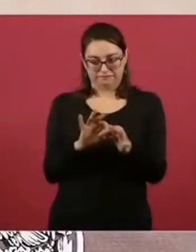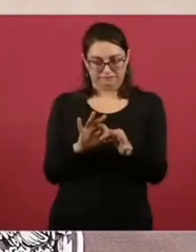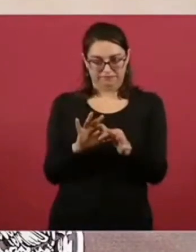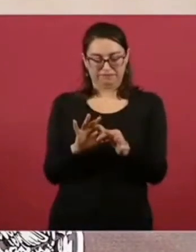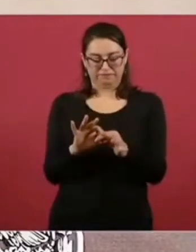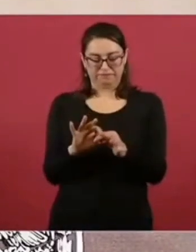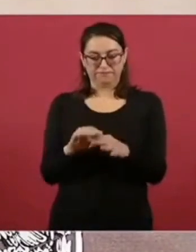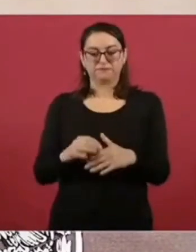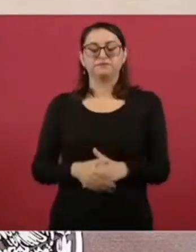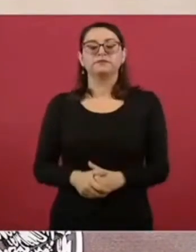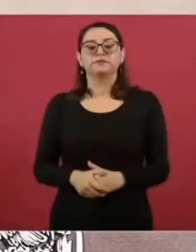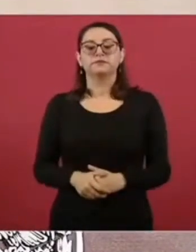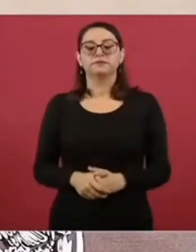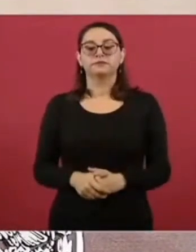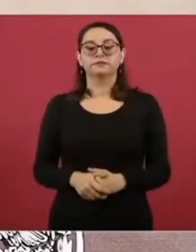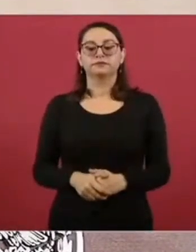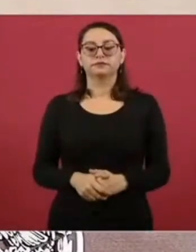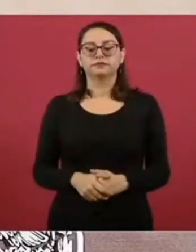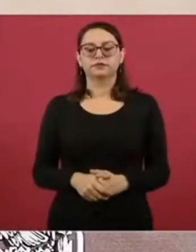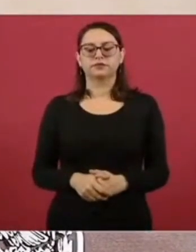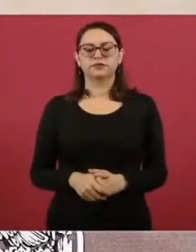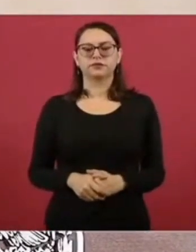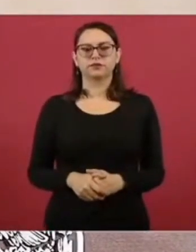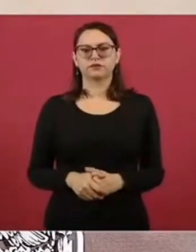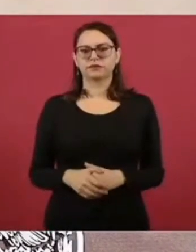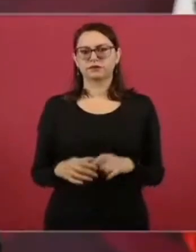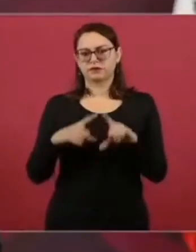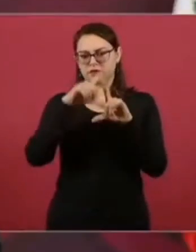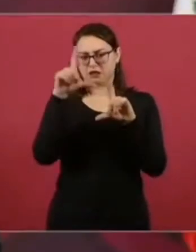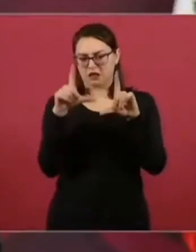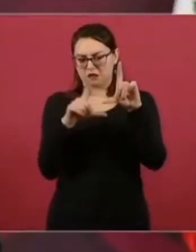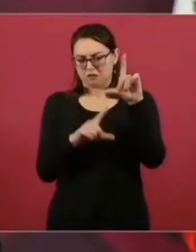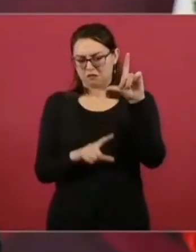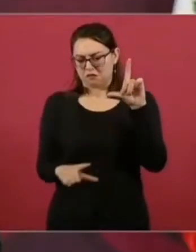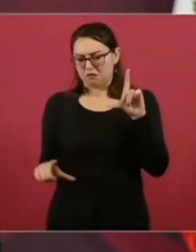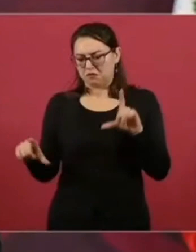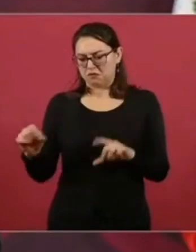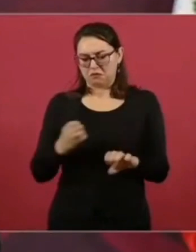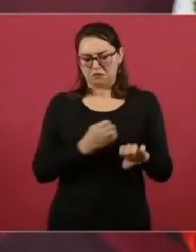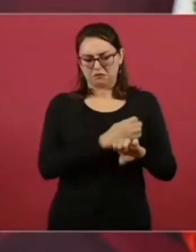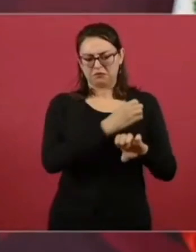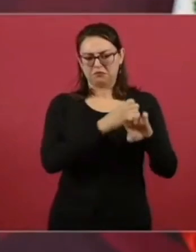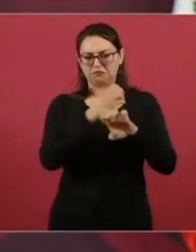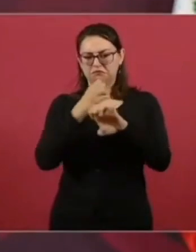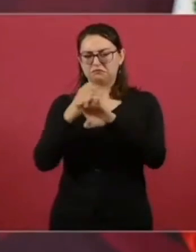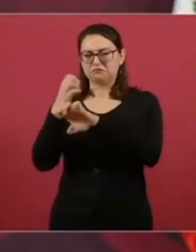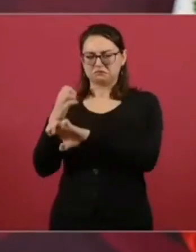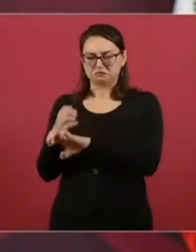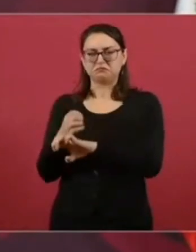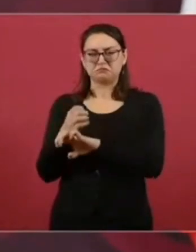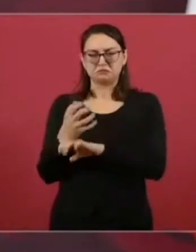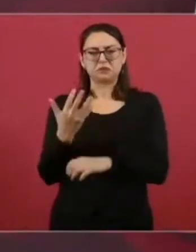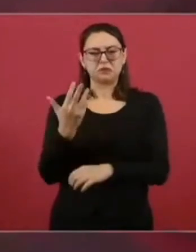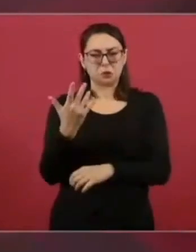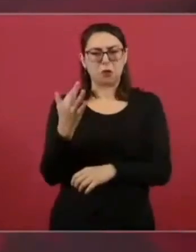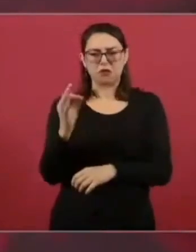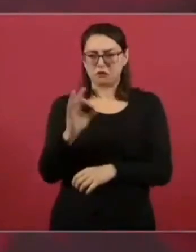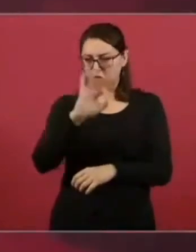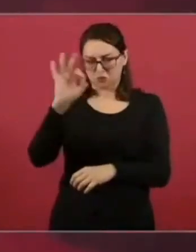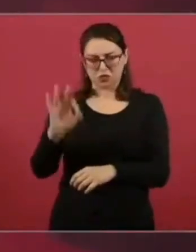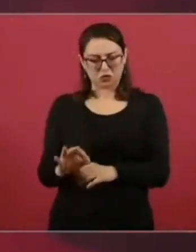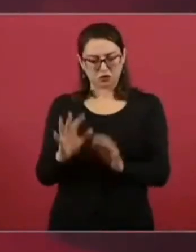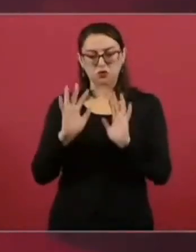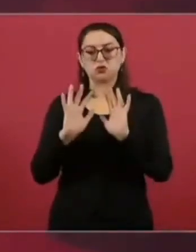en la mitad de los estados. Ya en